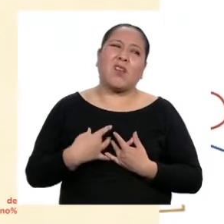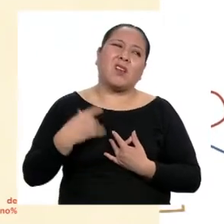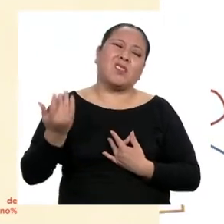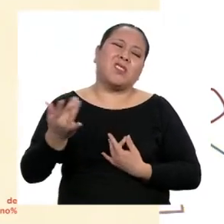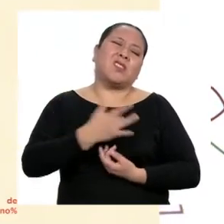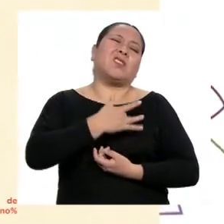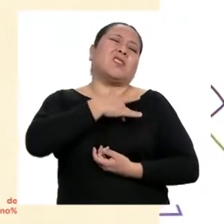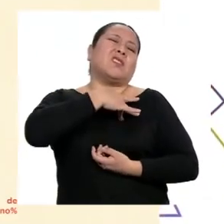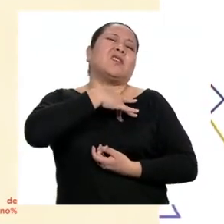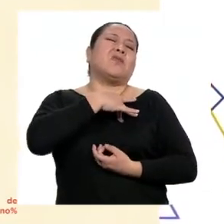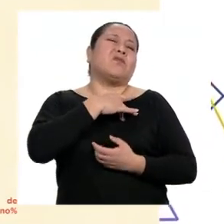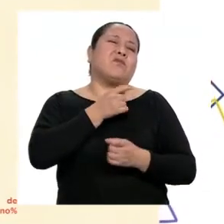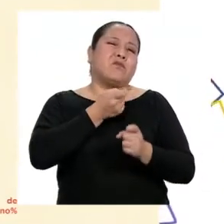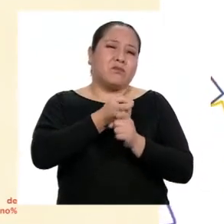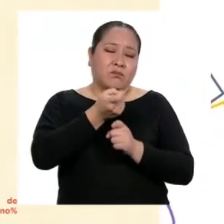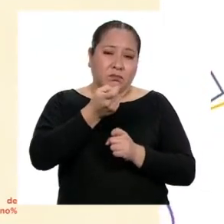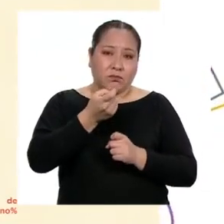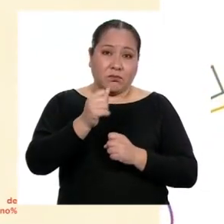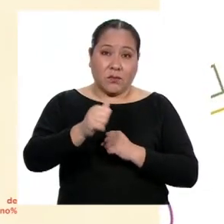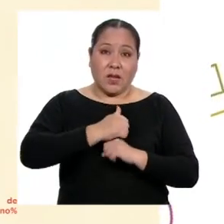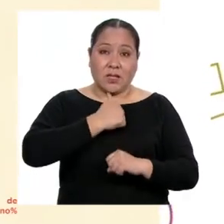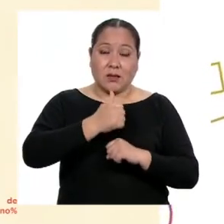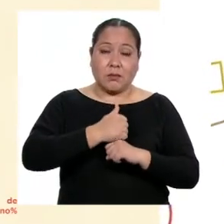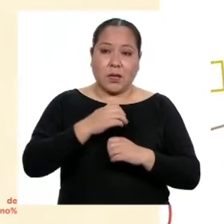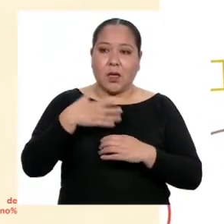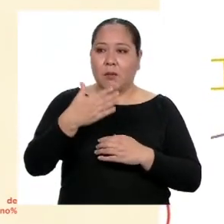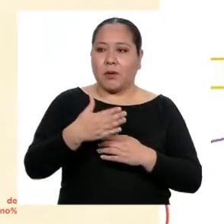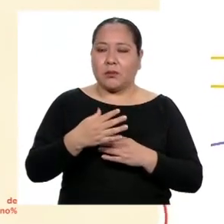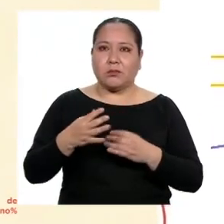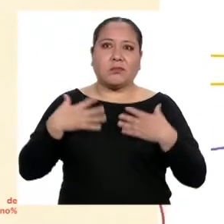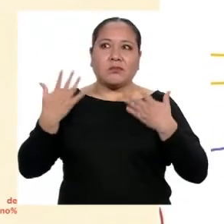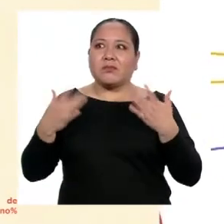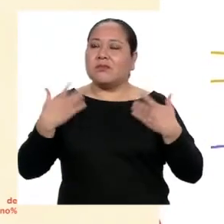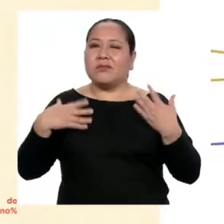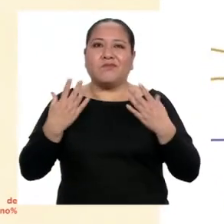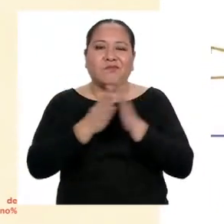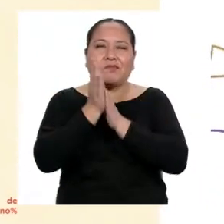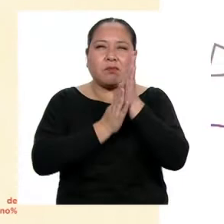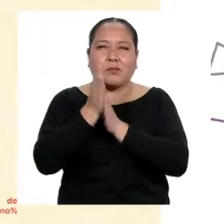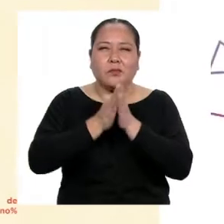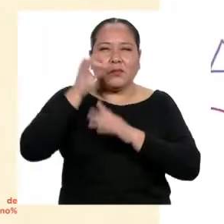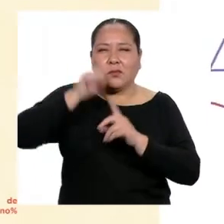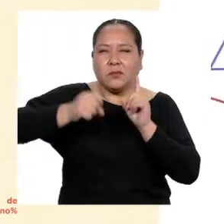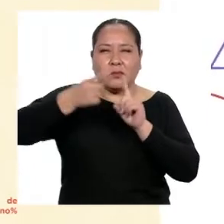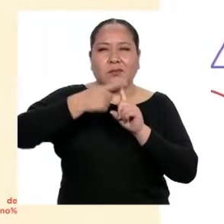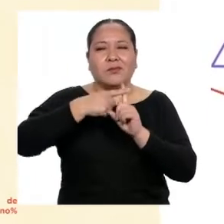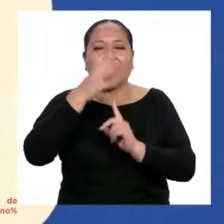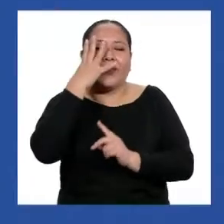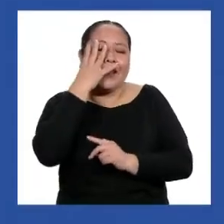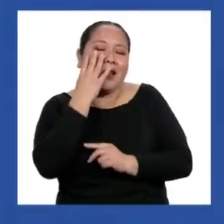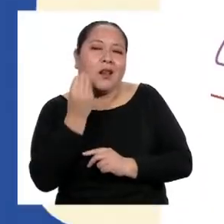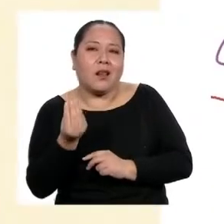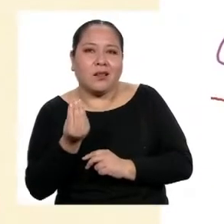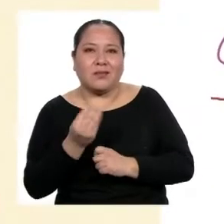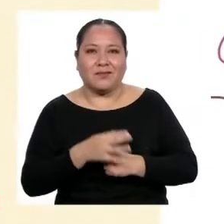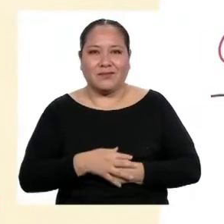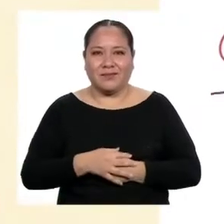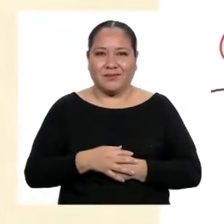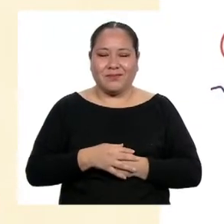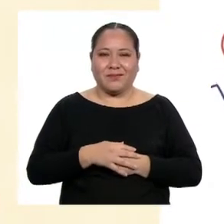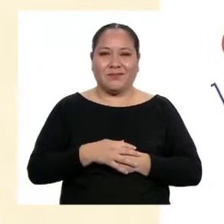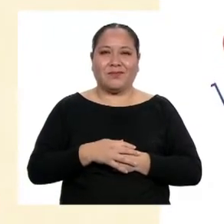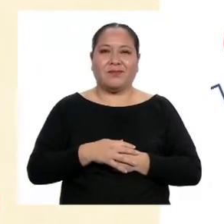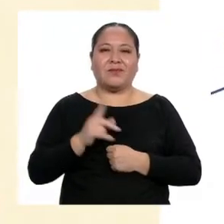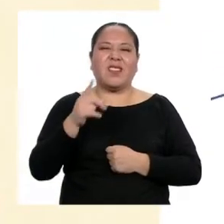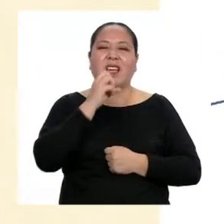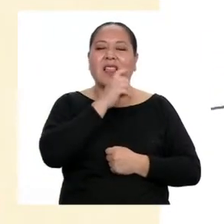herida en un determinado momento. Y poco después, eufórica, optimista y enamorada. ¿De qué